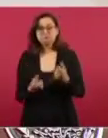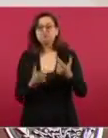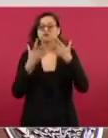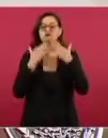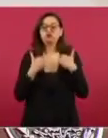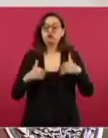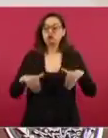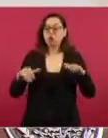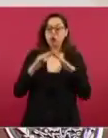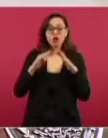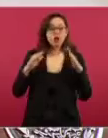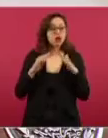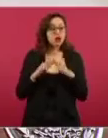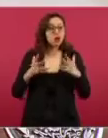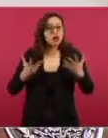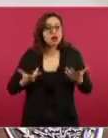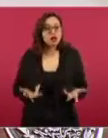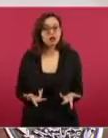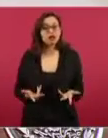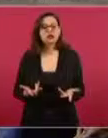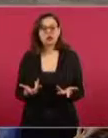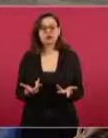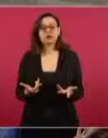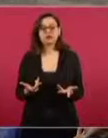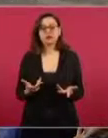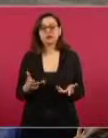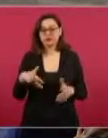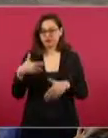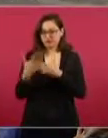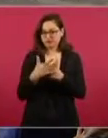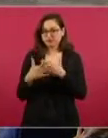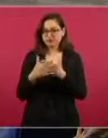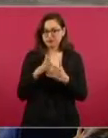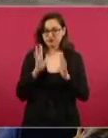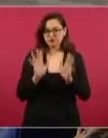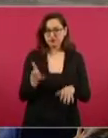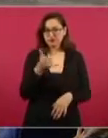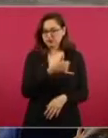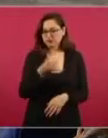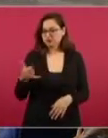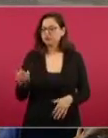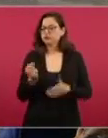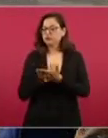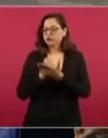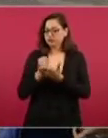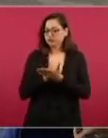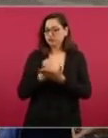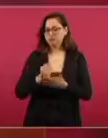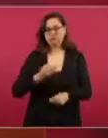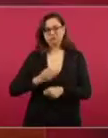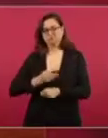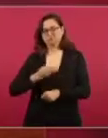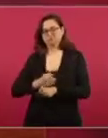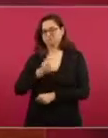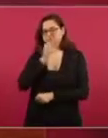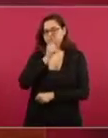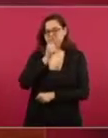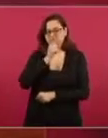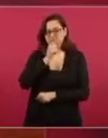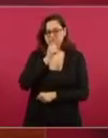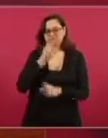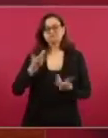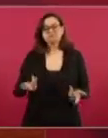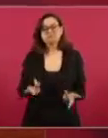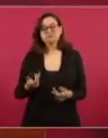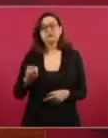propia, como se acaba de mencionar ahorita, que va a haber créditos de Infonavit por las mismas circunstancias. Les convencería a